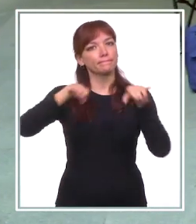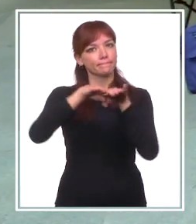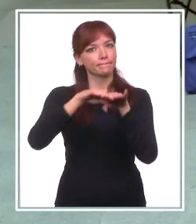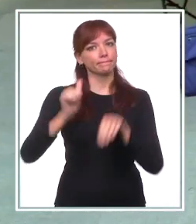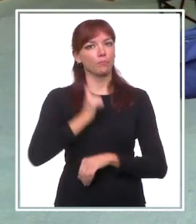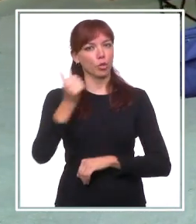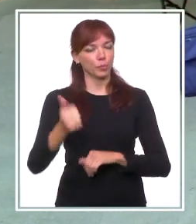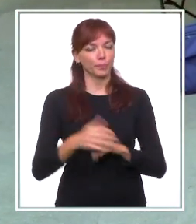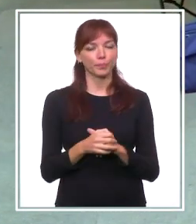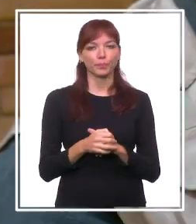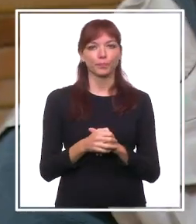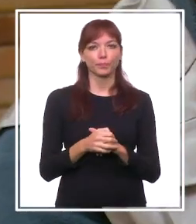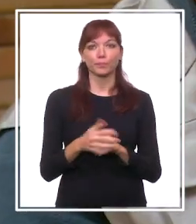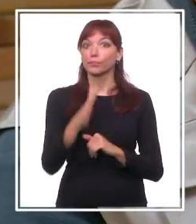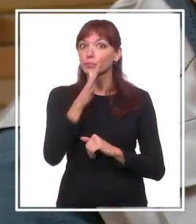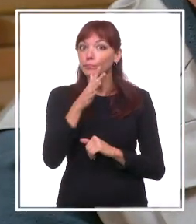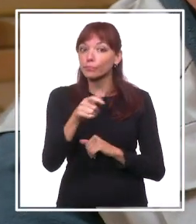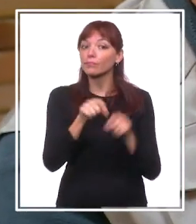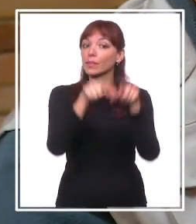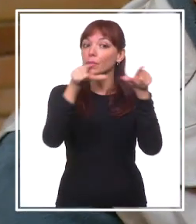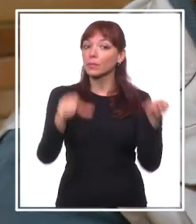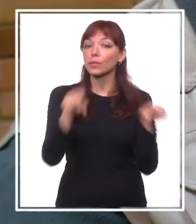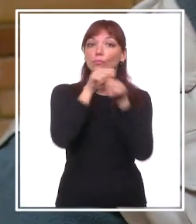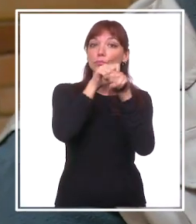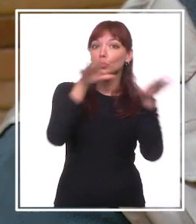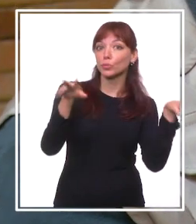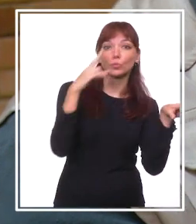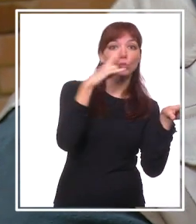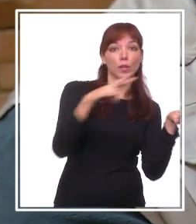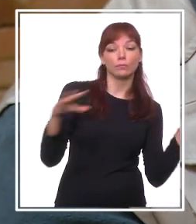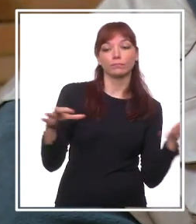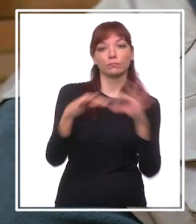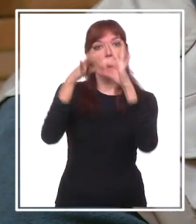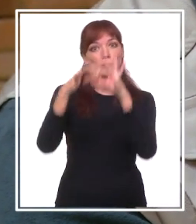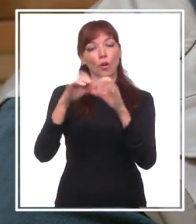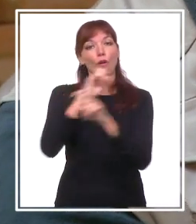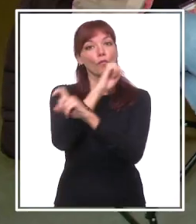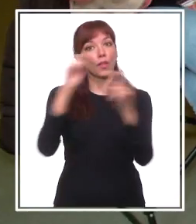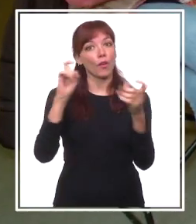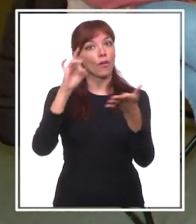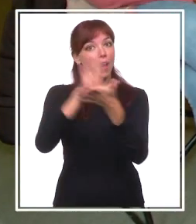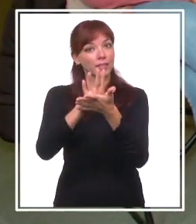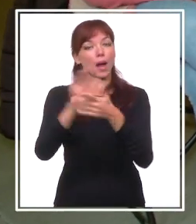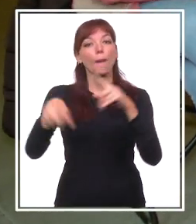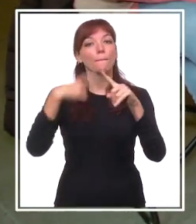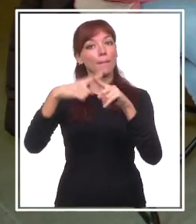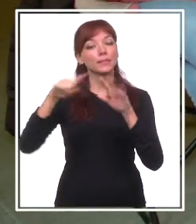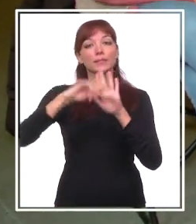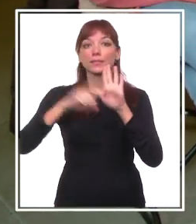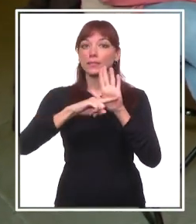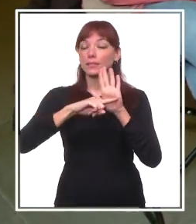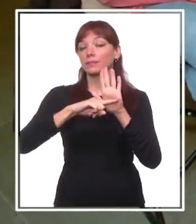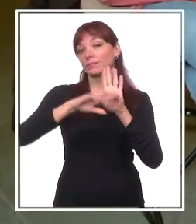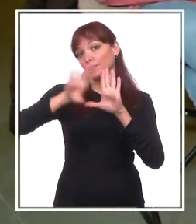En este contexto, el Departamento de Difusión del Museo, junto a la Fundación La Caixa y Plena Inclusión Mérida, están llevando a cabo el